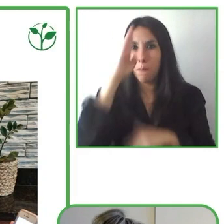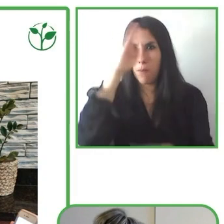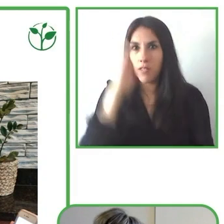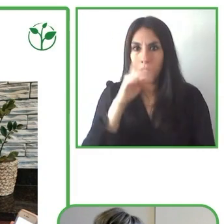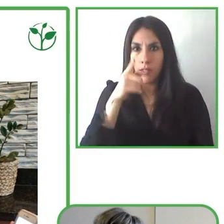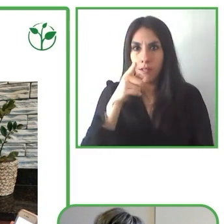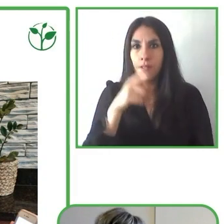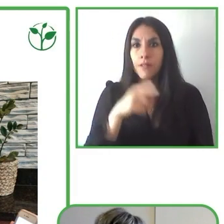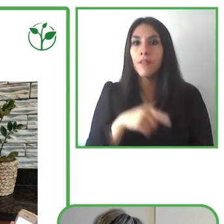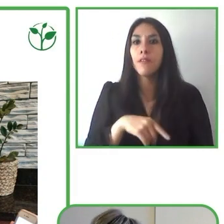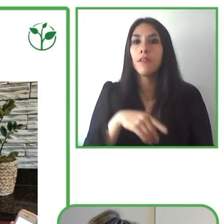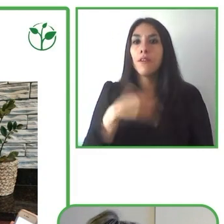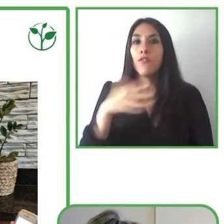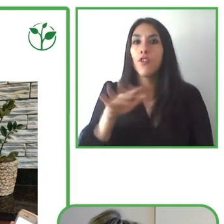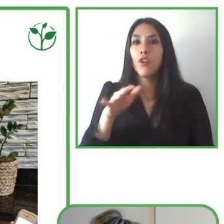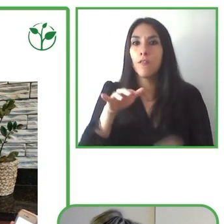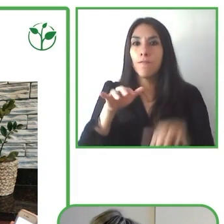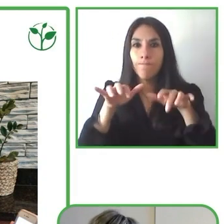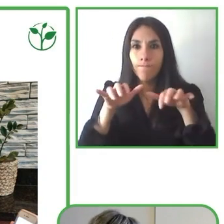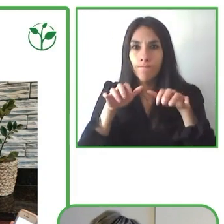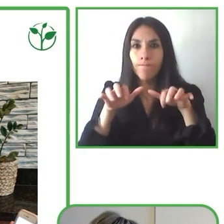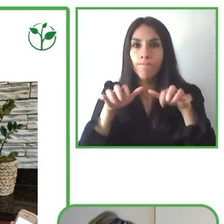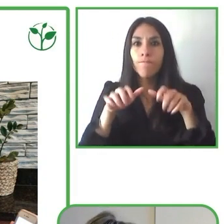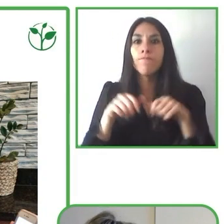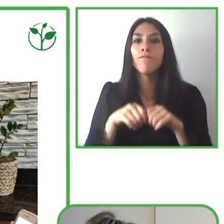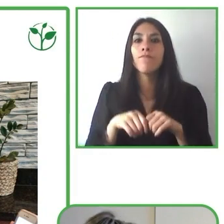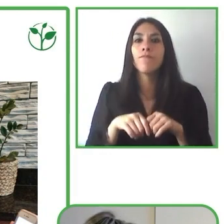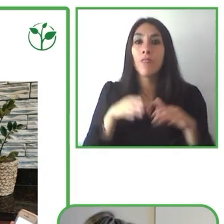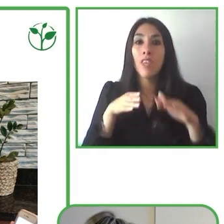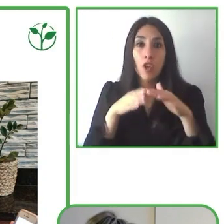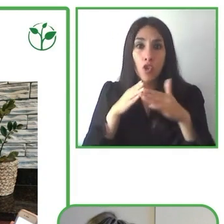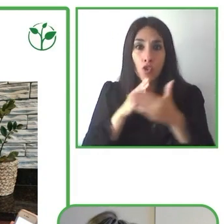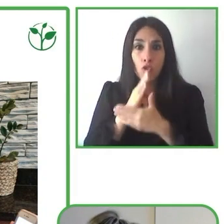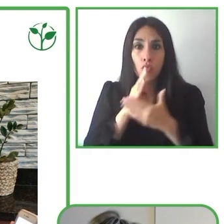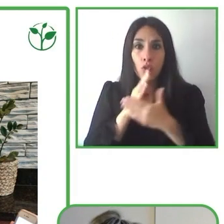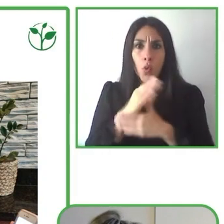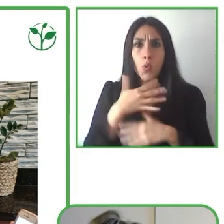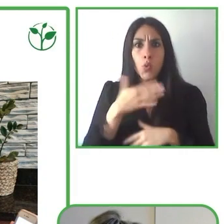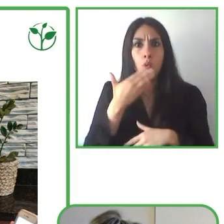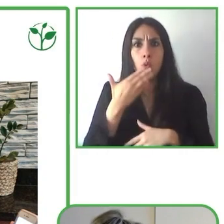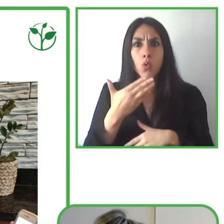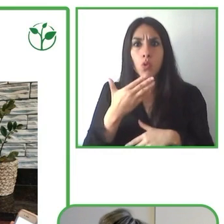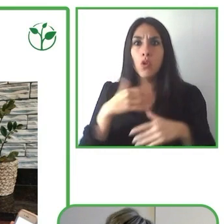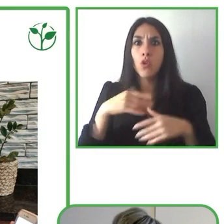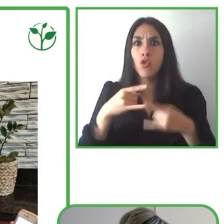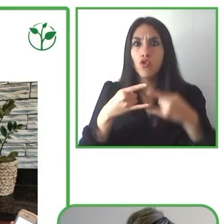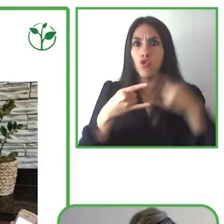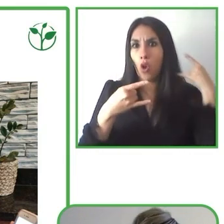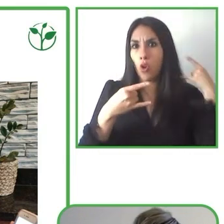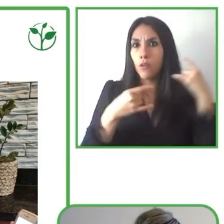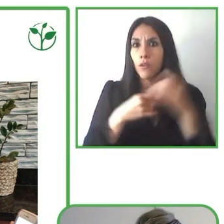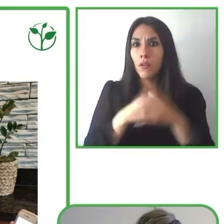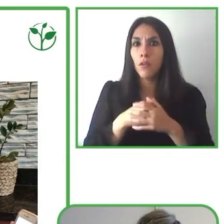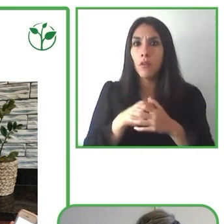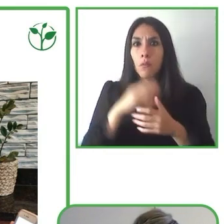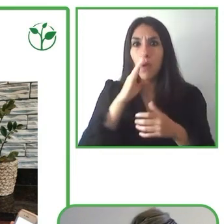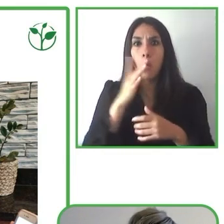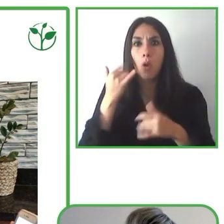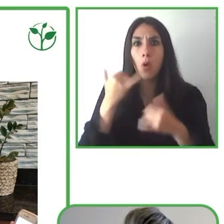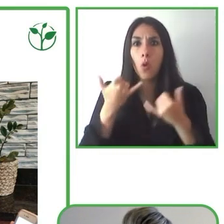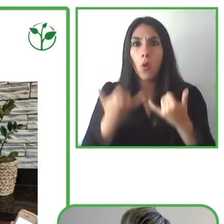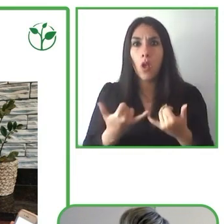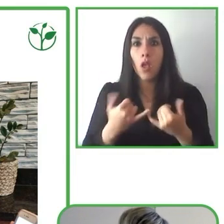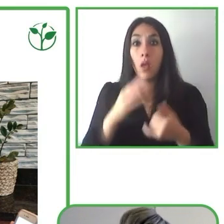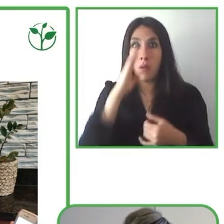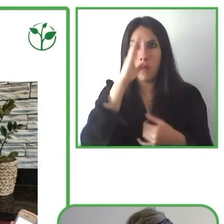éxito histórico porque en Brasil, uno, menos del 5% de las aplicaciones cuentan